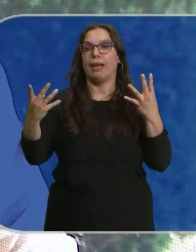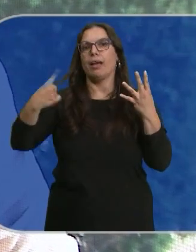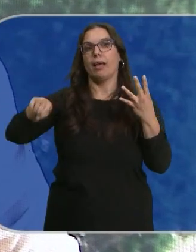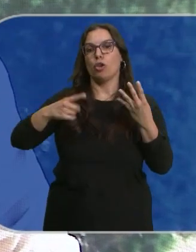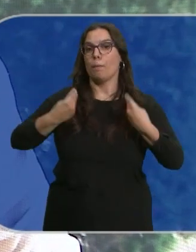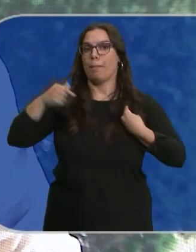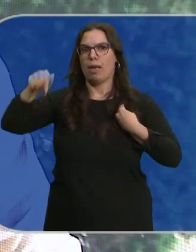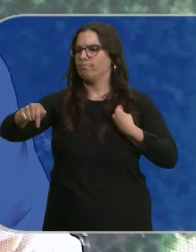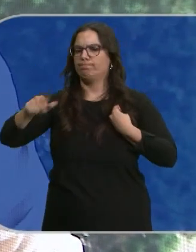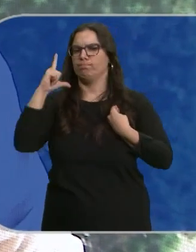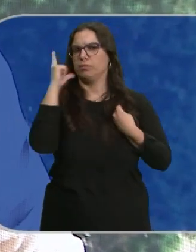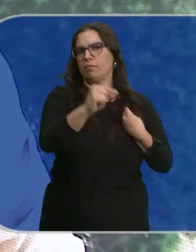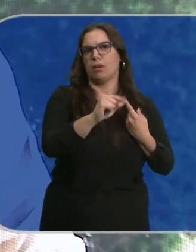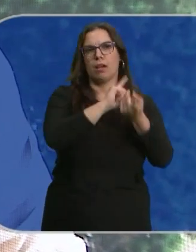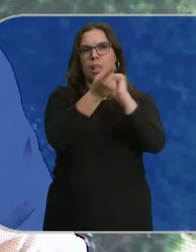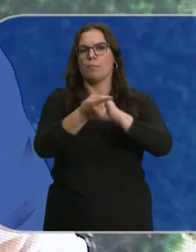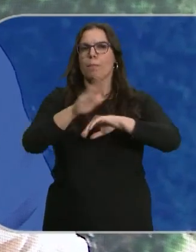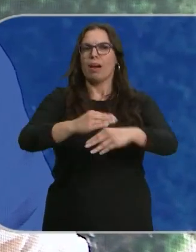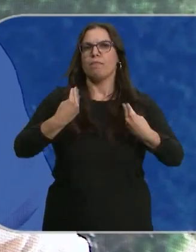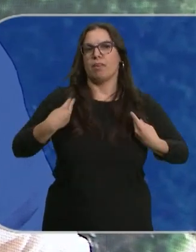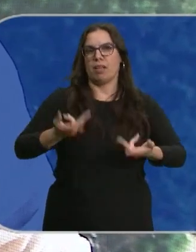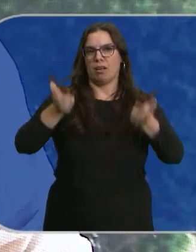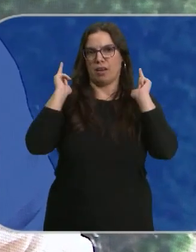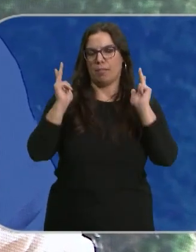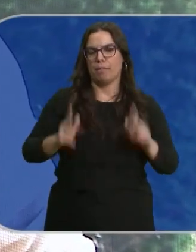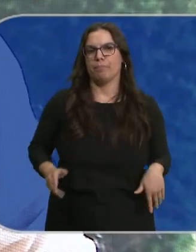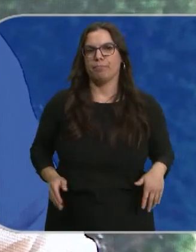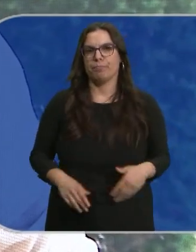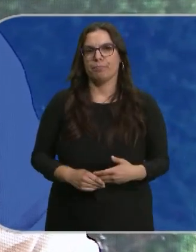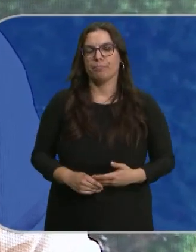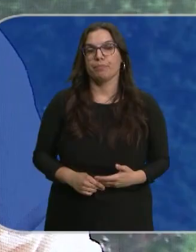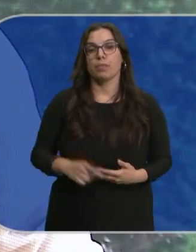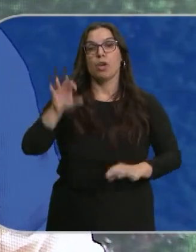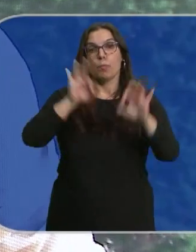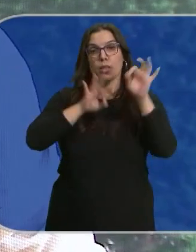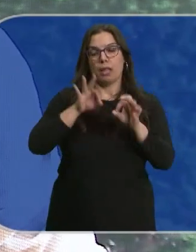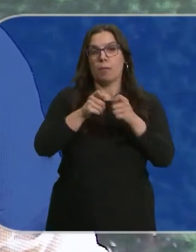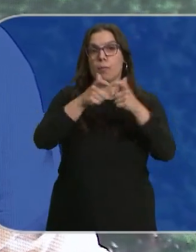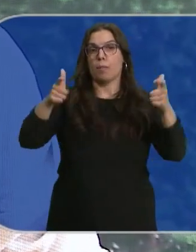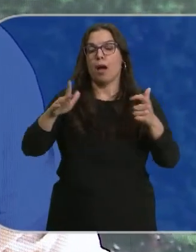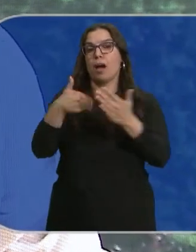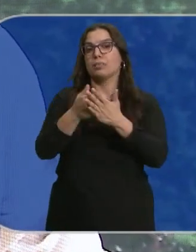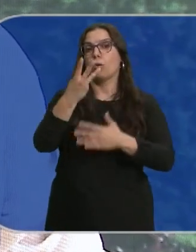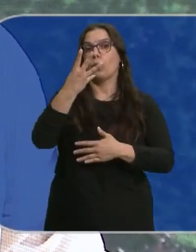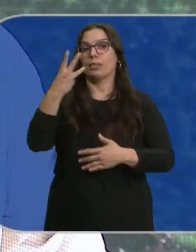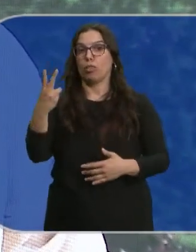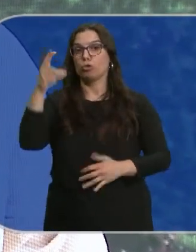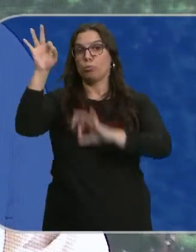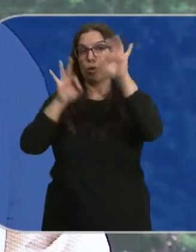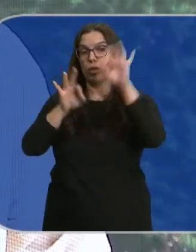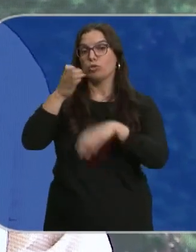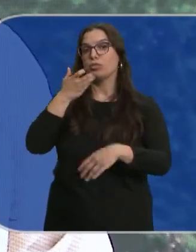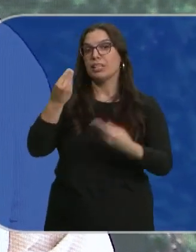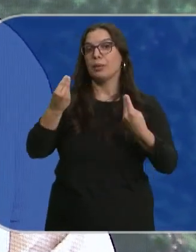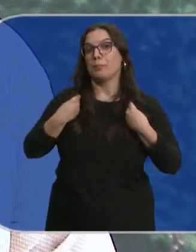cambiado su lugar de residencia en algún momento para vivir libremente su orientación sexual. Este porcentaje aumenta hasta un 42% en el caso de las